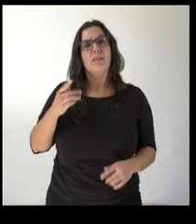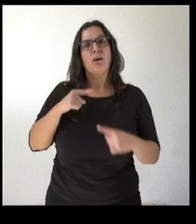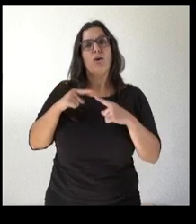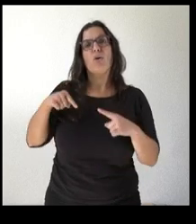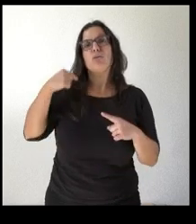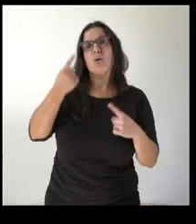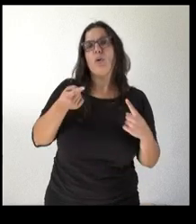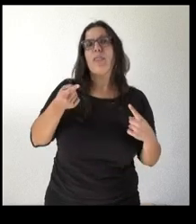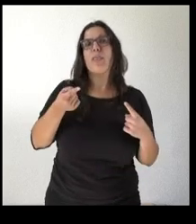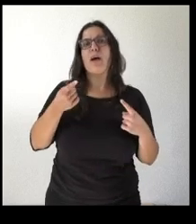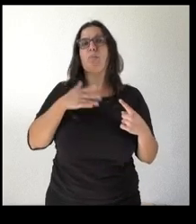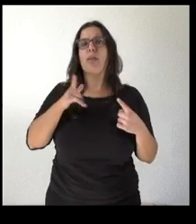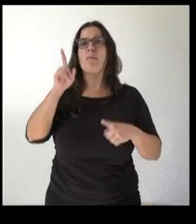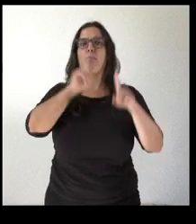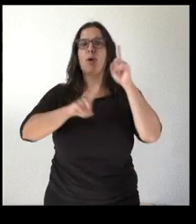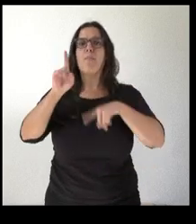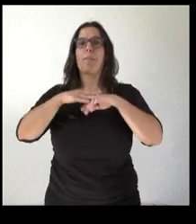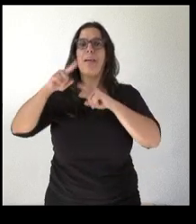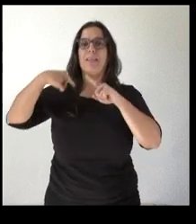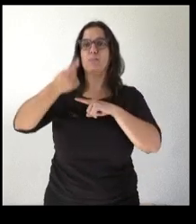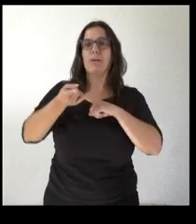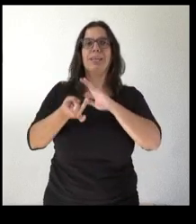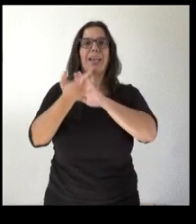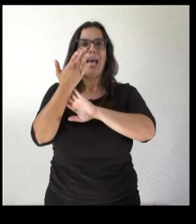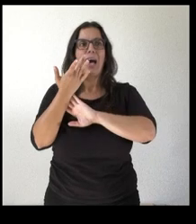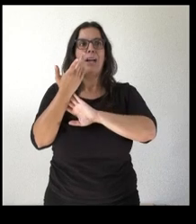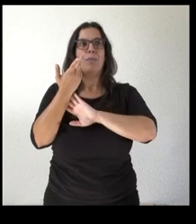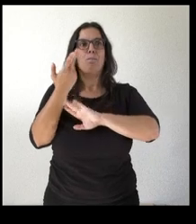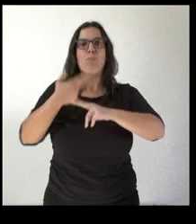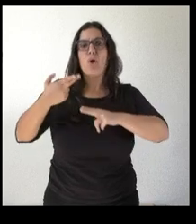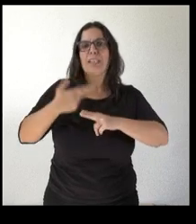inversiones y de desarrollo de políticas